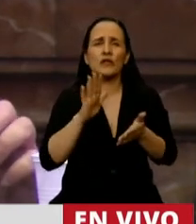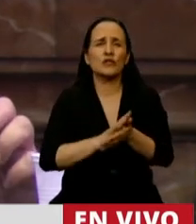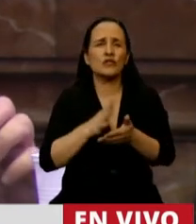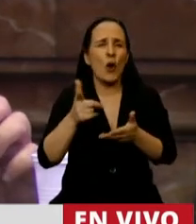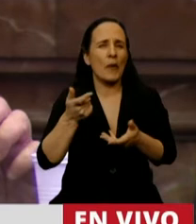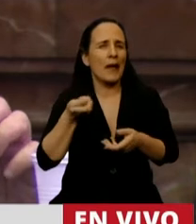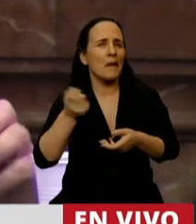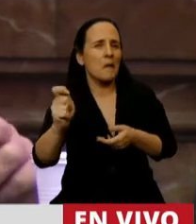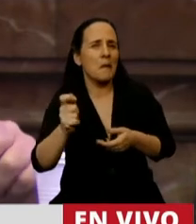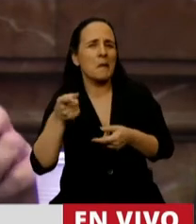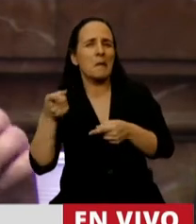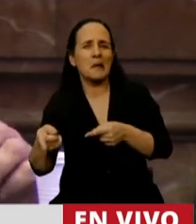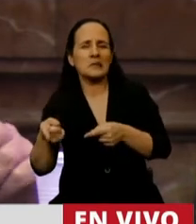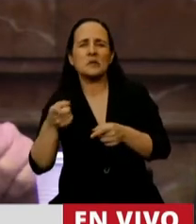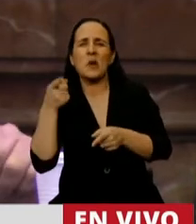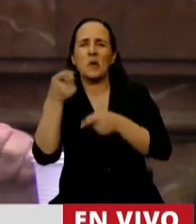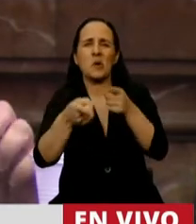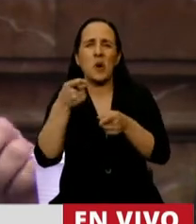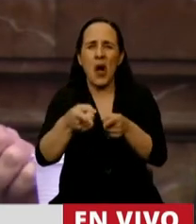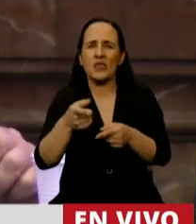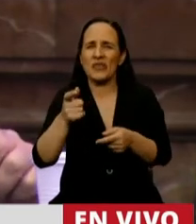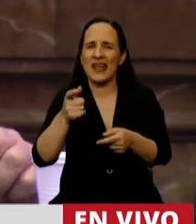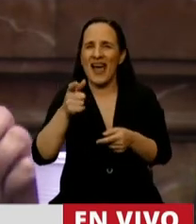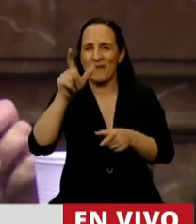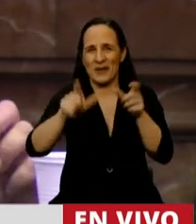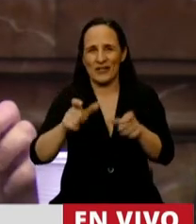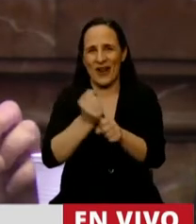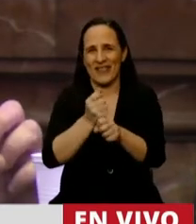amañadas contra periodistas de investigación?